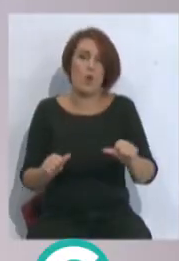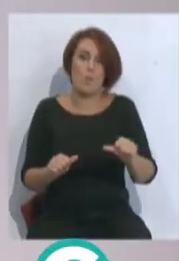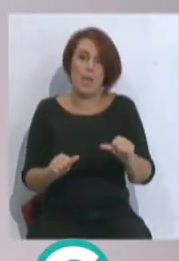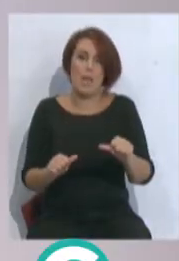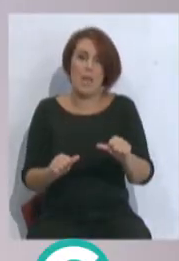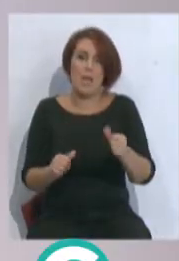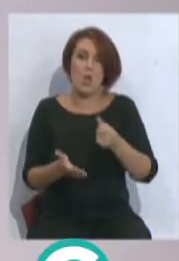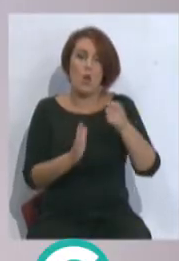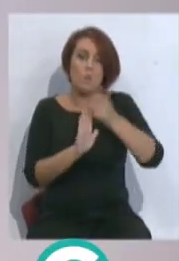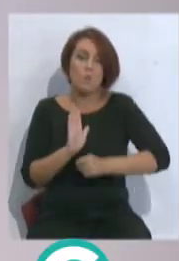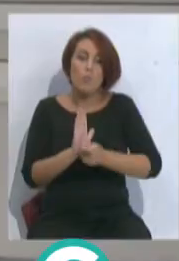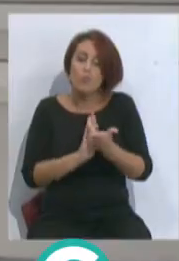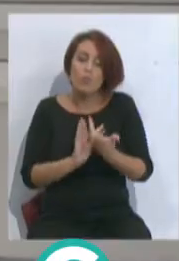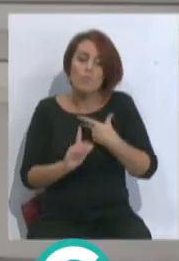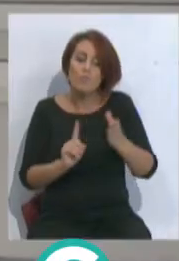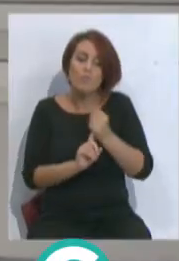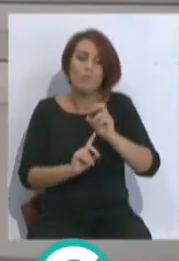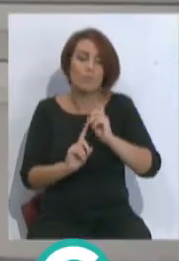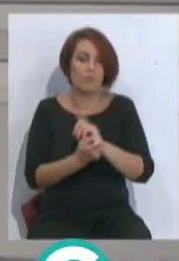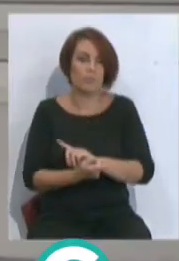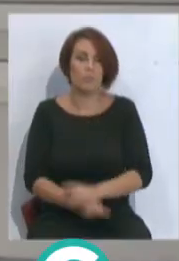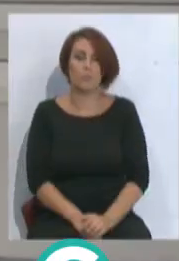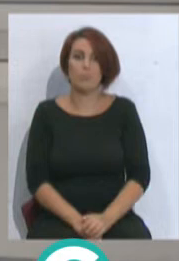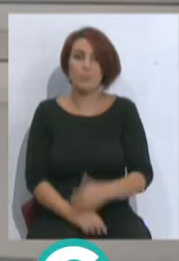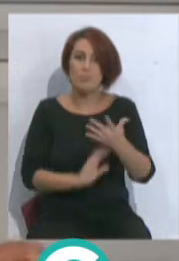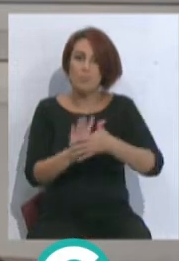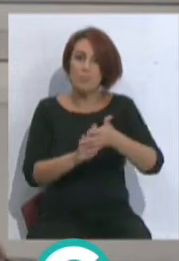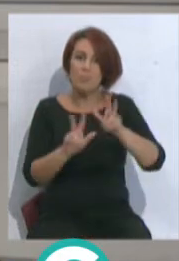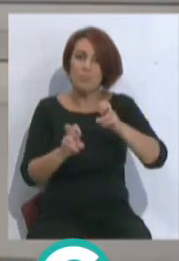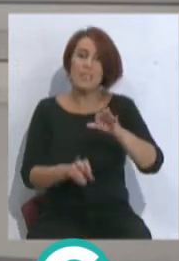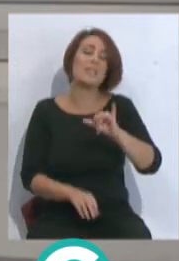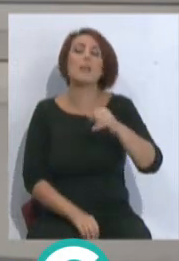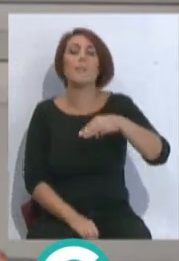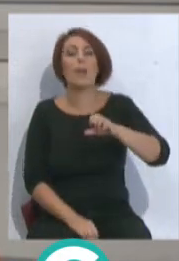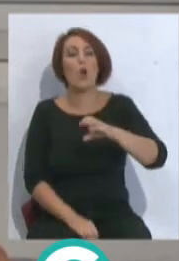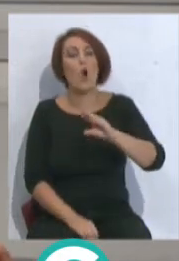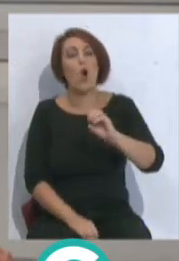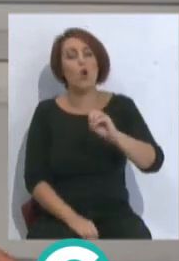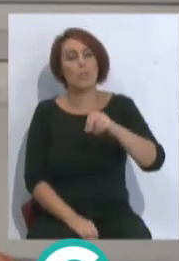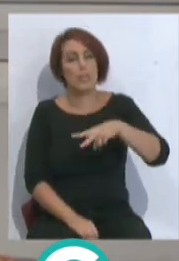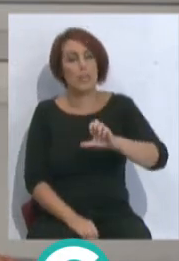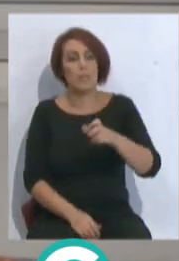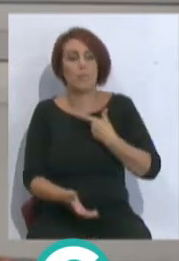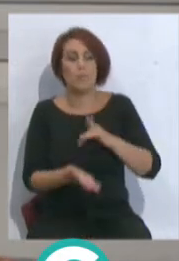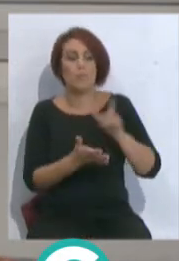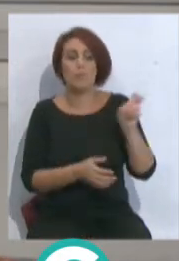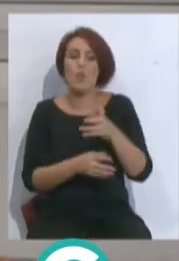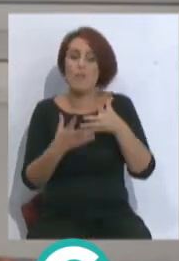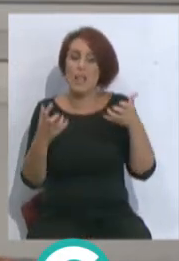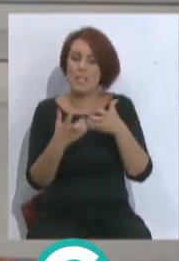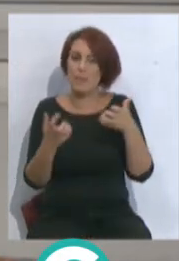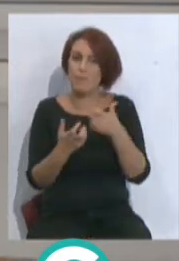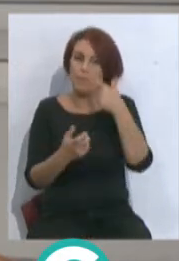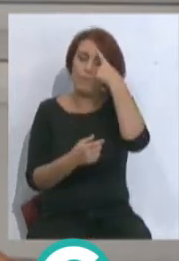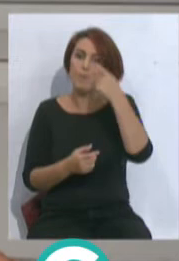los puntos. Yo, antes, cuando hablaba del tema de Simeone, yo quiero recordar la frase que dijo Simeone cuando llegó. Él, cuando